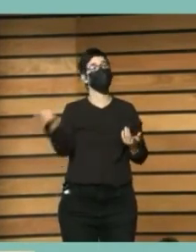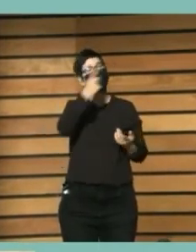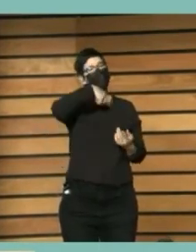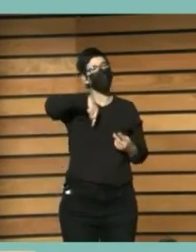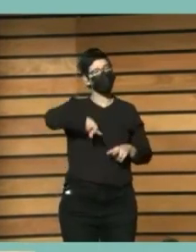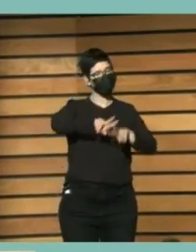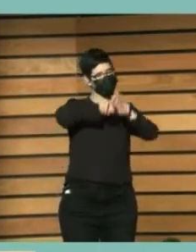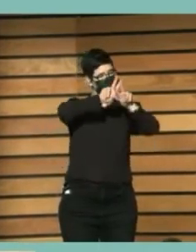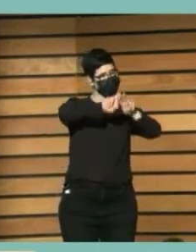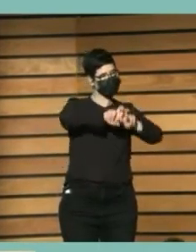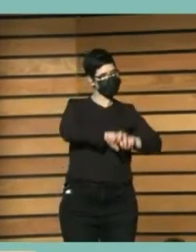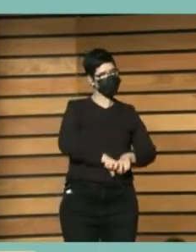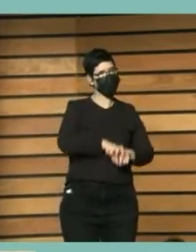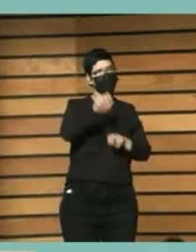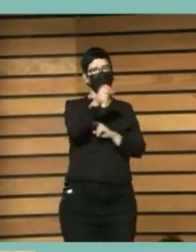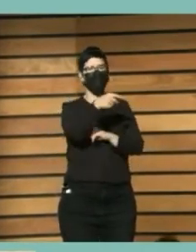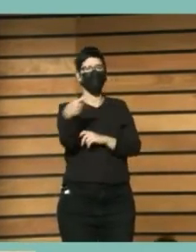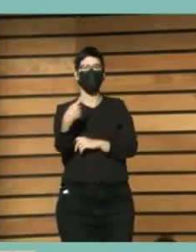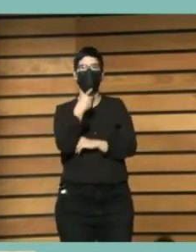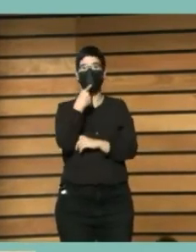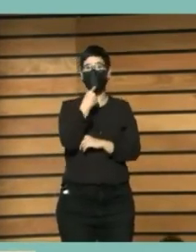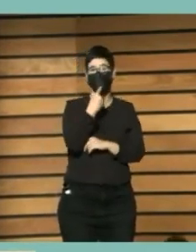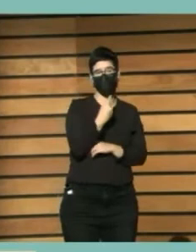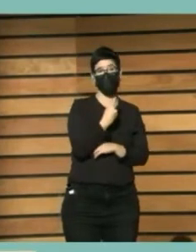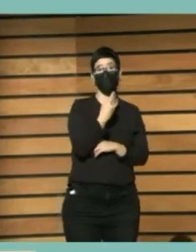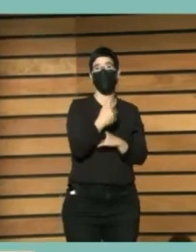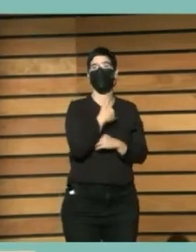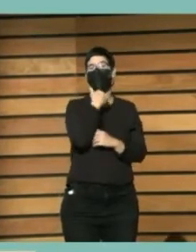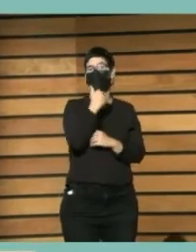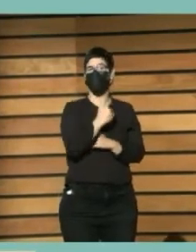Casi el 50% Declaró